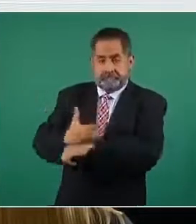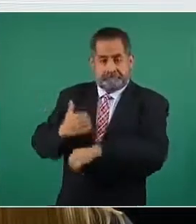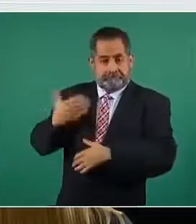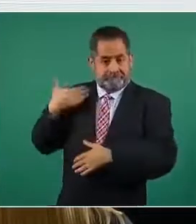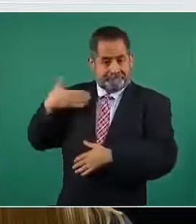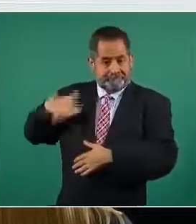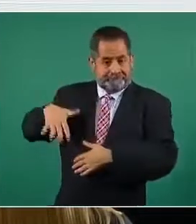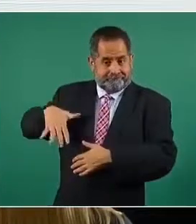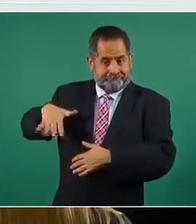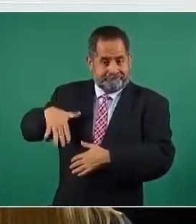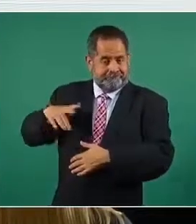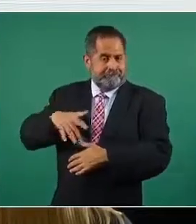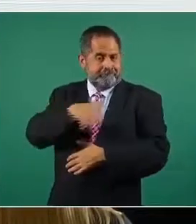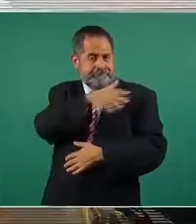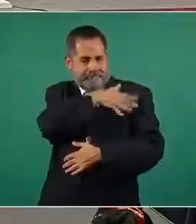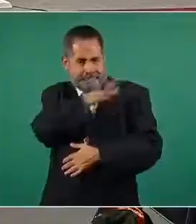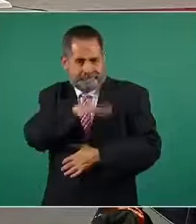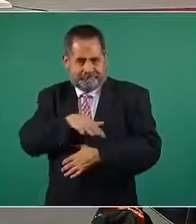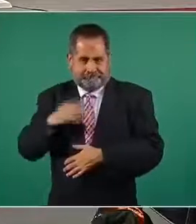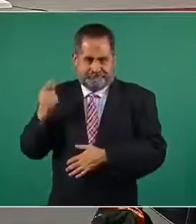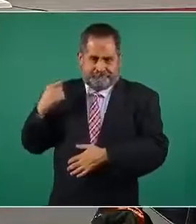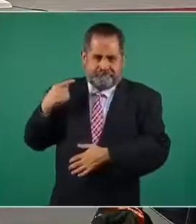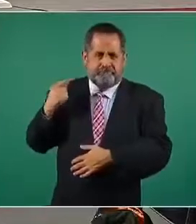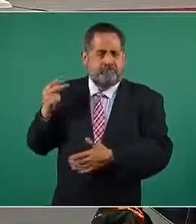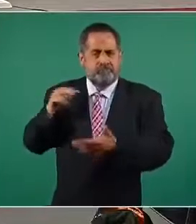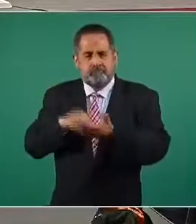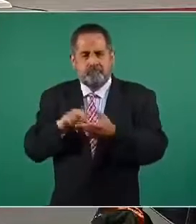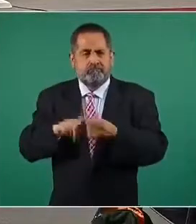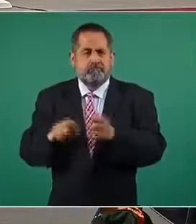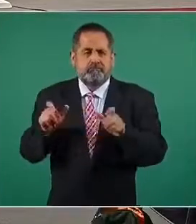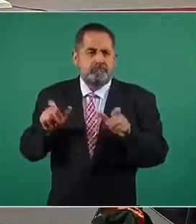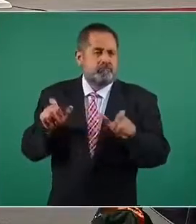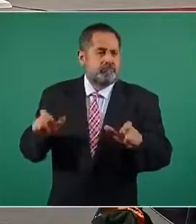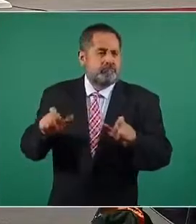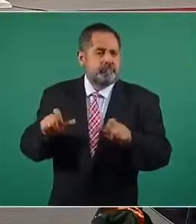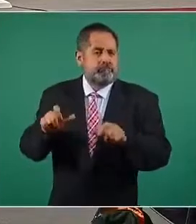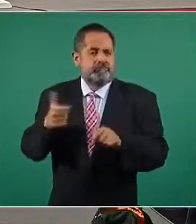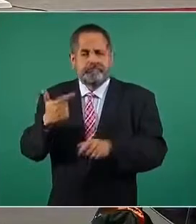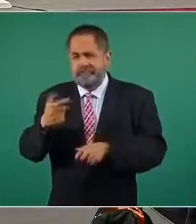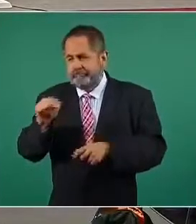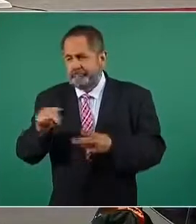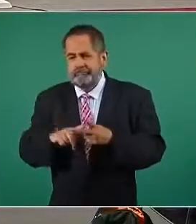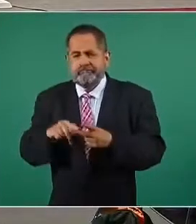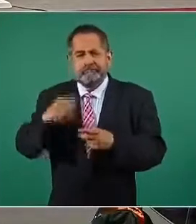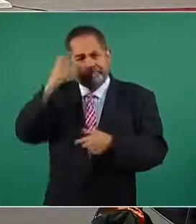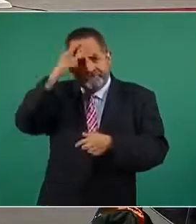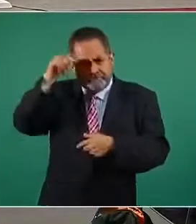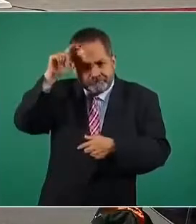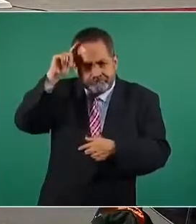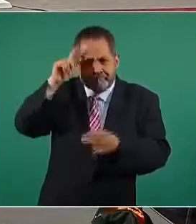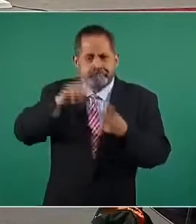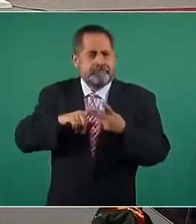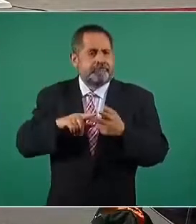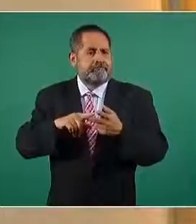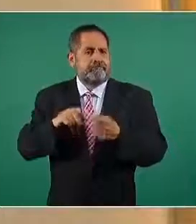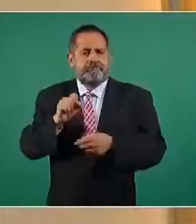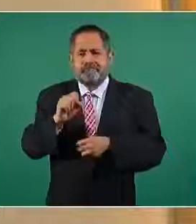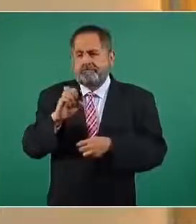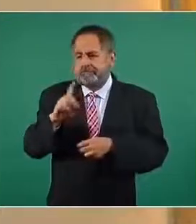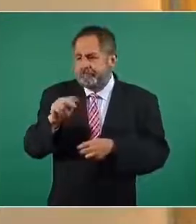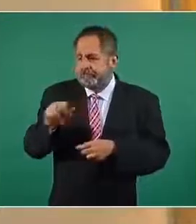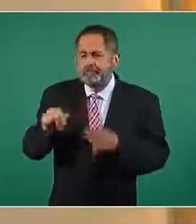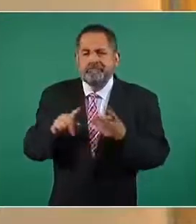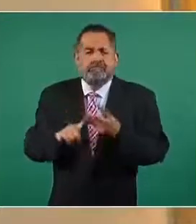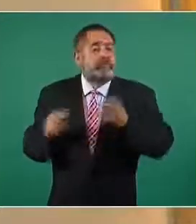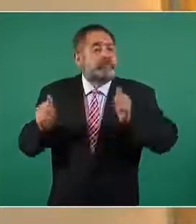antecedieron en el uso de la palabra, Guardia Nacional, Marina Defensa y con la Secretaría